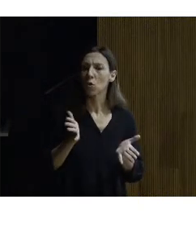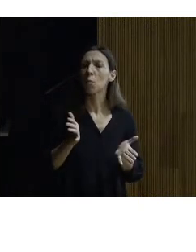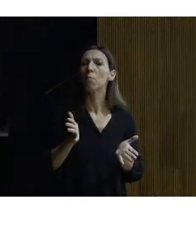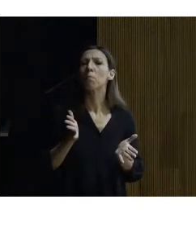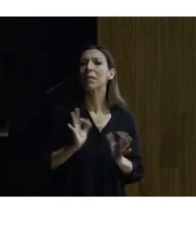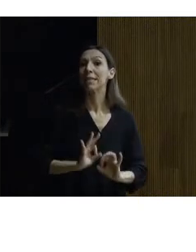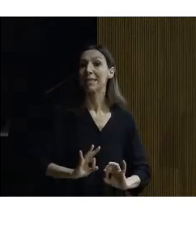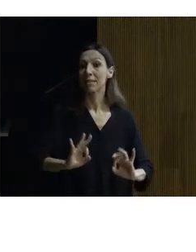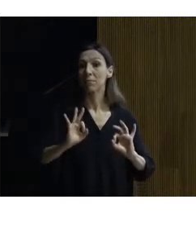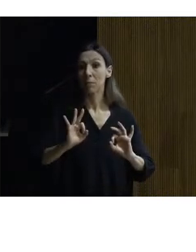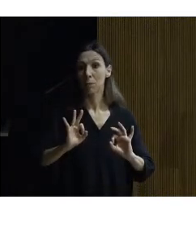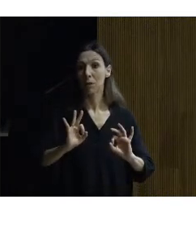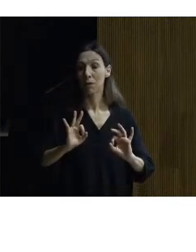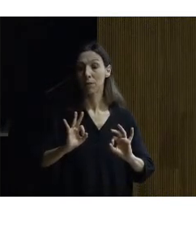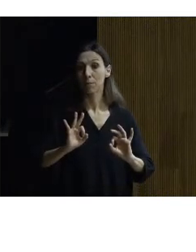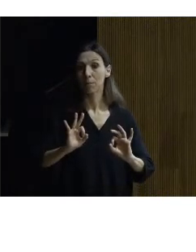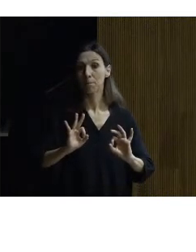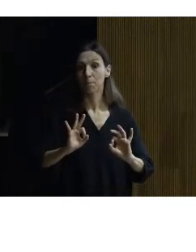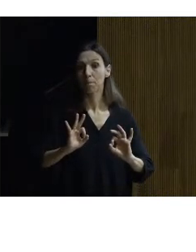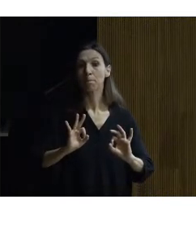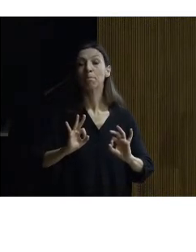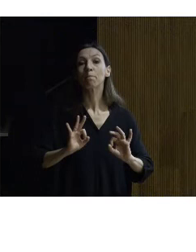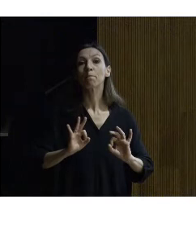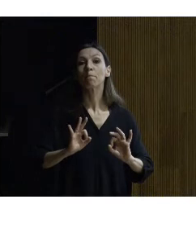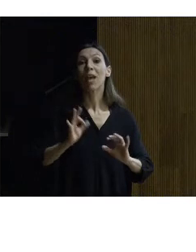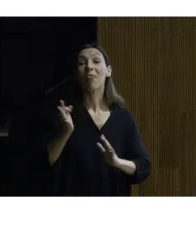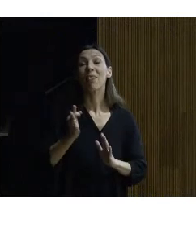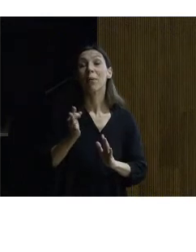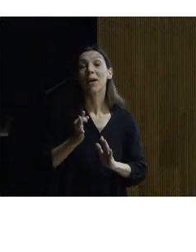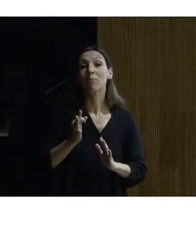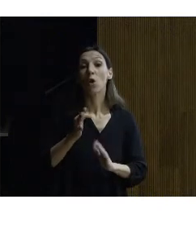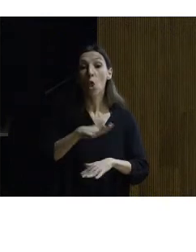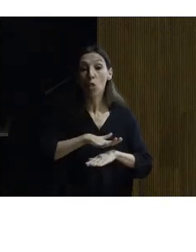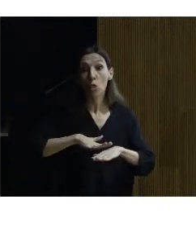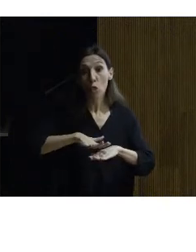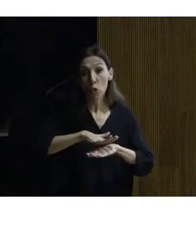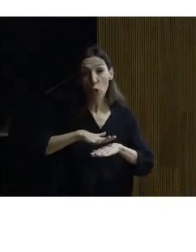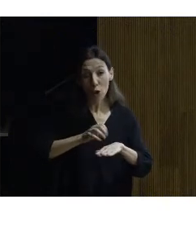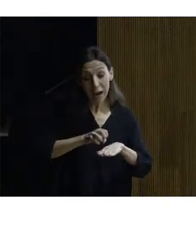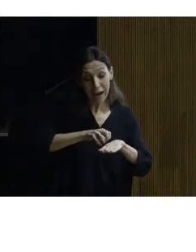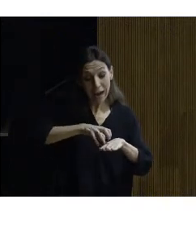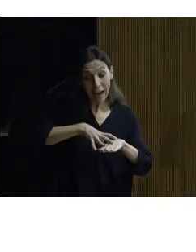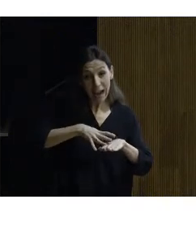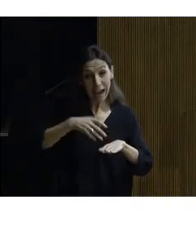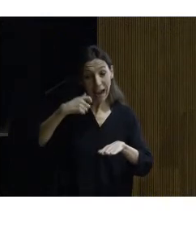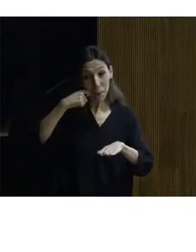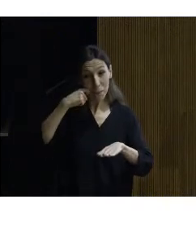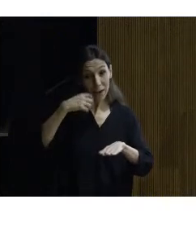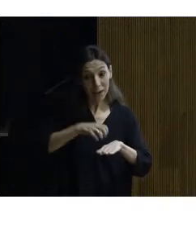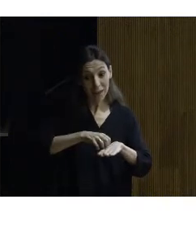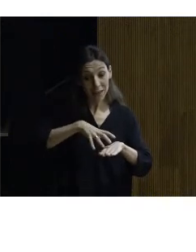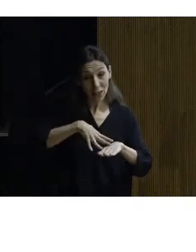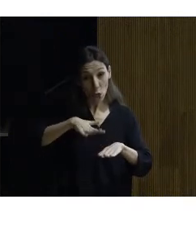consistente en cauterizarse en quemarse las carnosidades que le habían crecido en la uretra